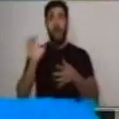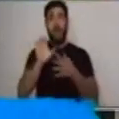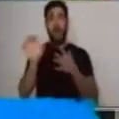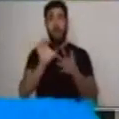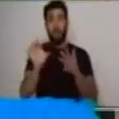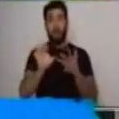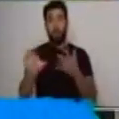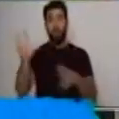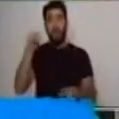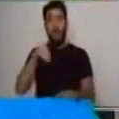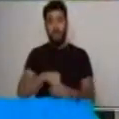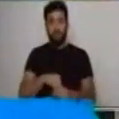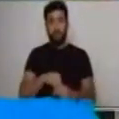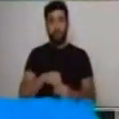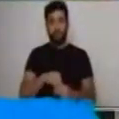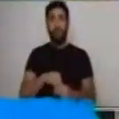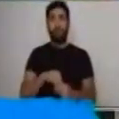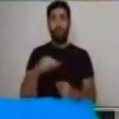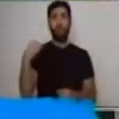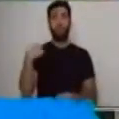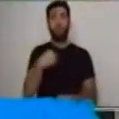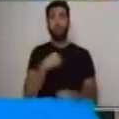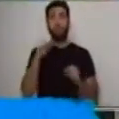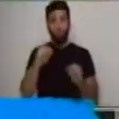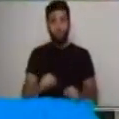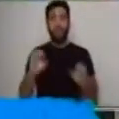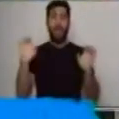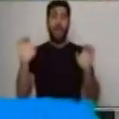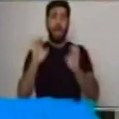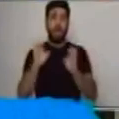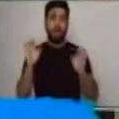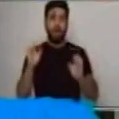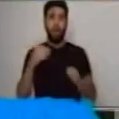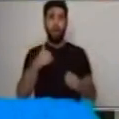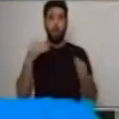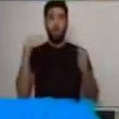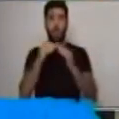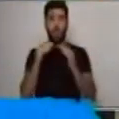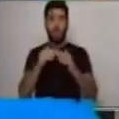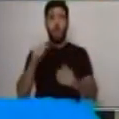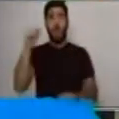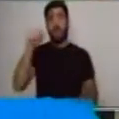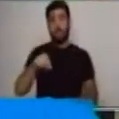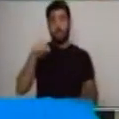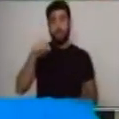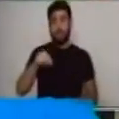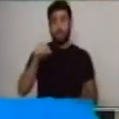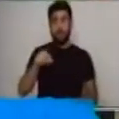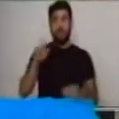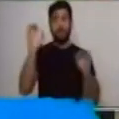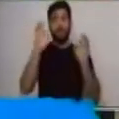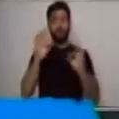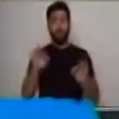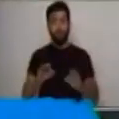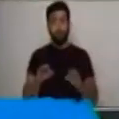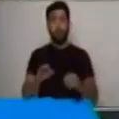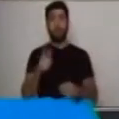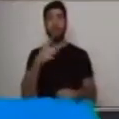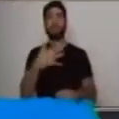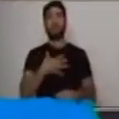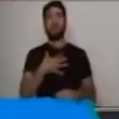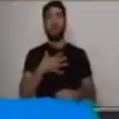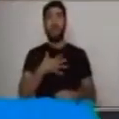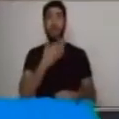tener una narración, podemos ejercitarlo en nuestra casa. Esta técnica de narración es una